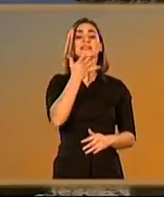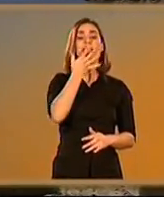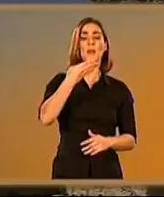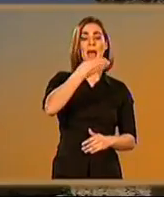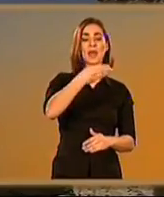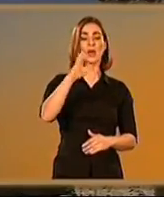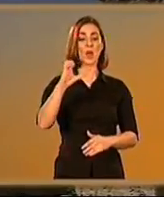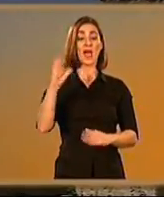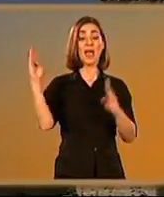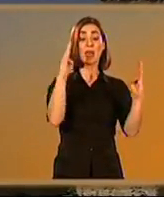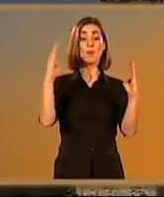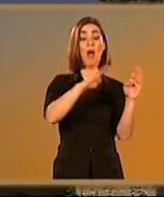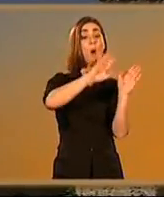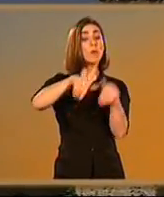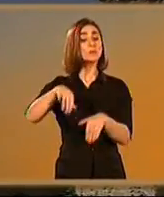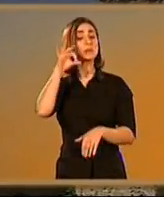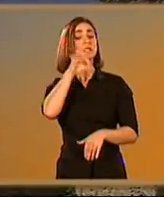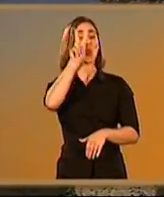siglo II a.C.